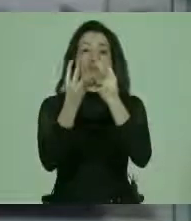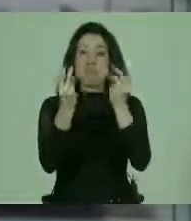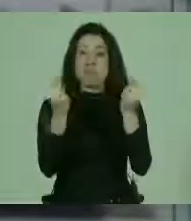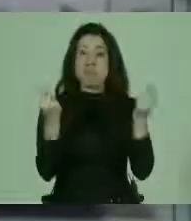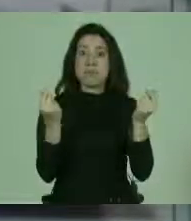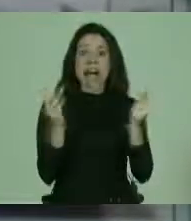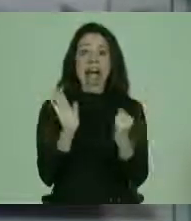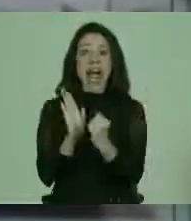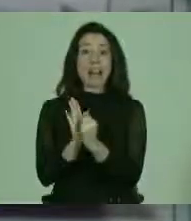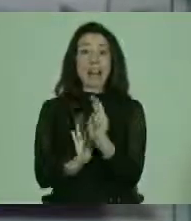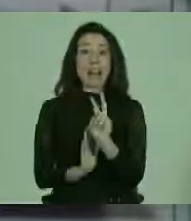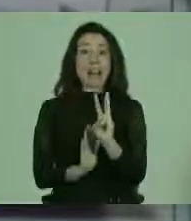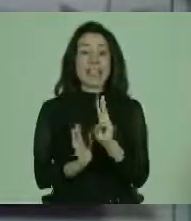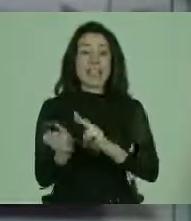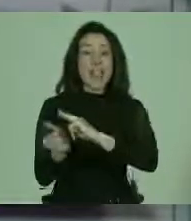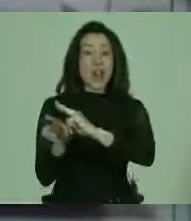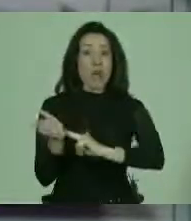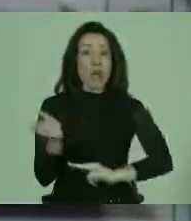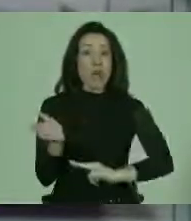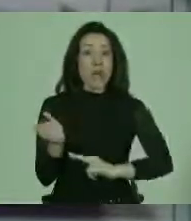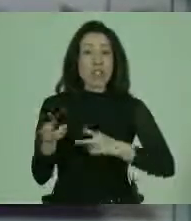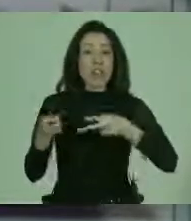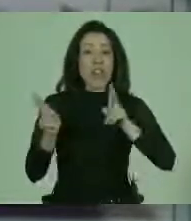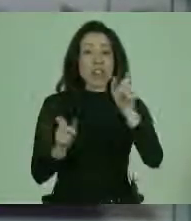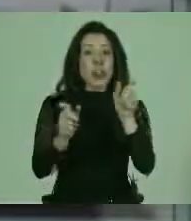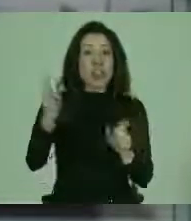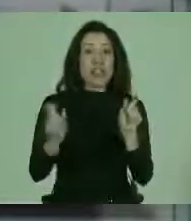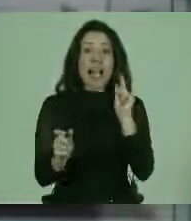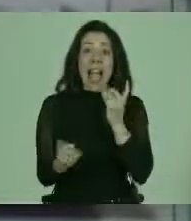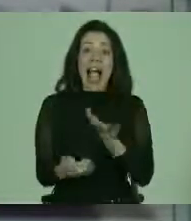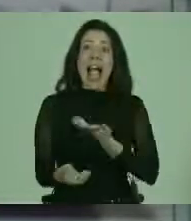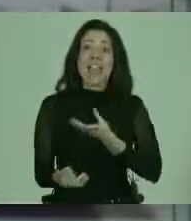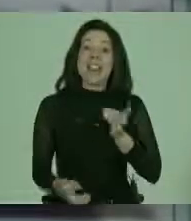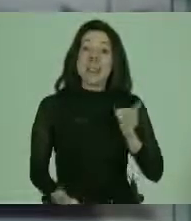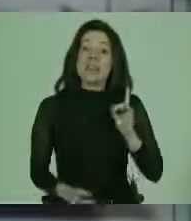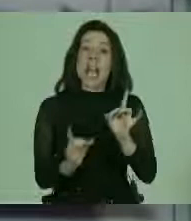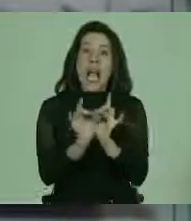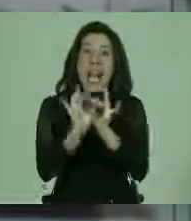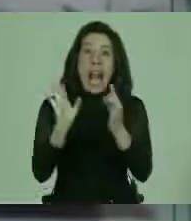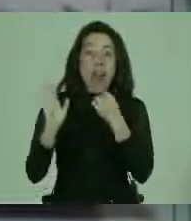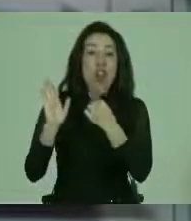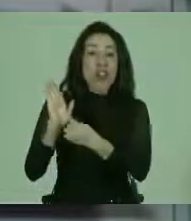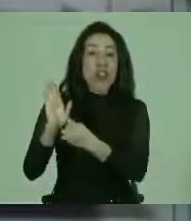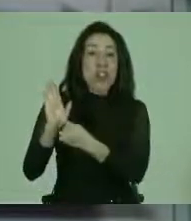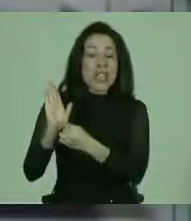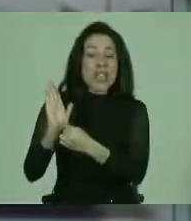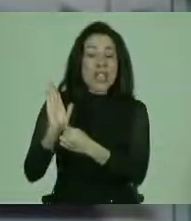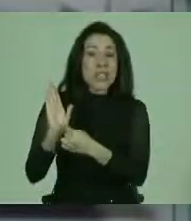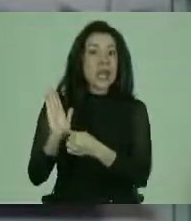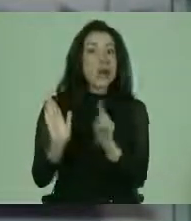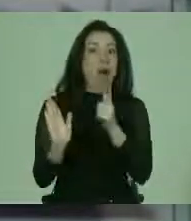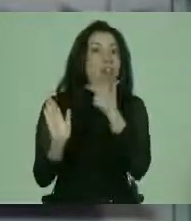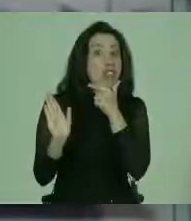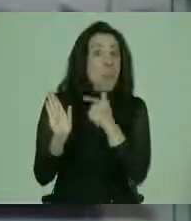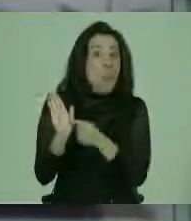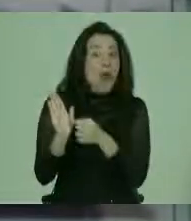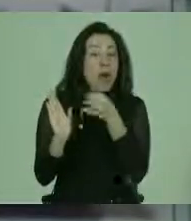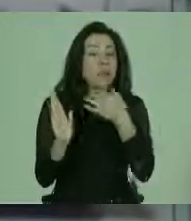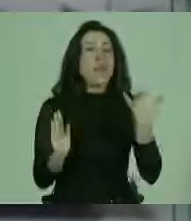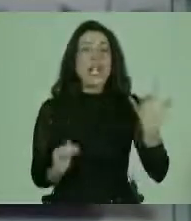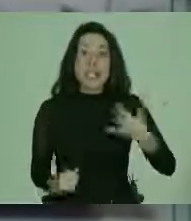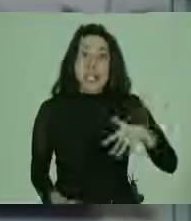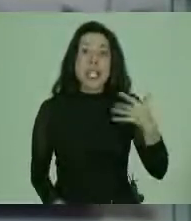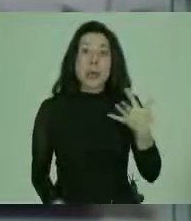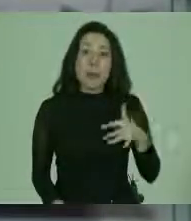El artículo 23 de la Convención de Derecho de las Personas con Discapacidad es claro, no deja lugar a dudas de la